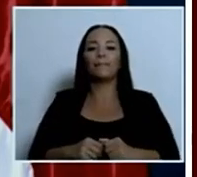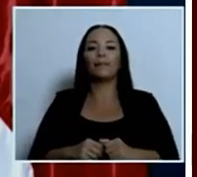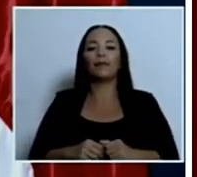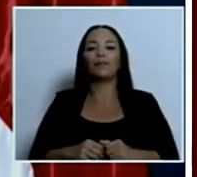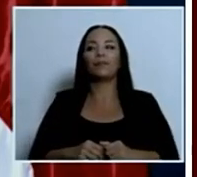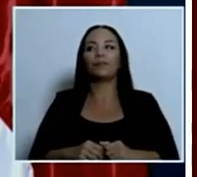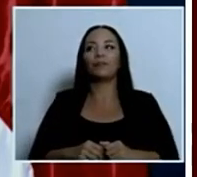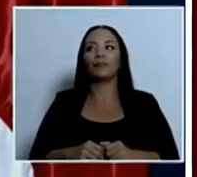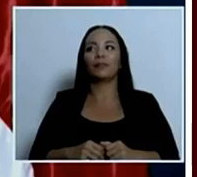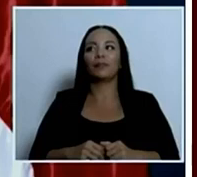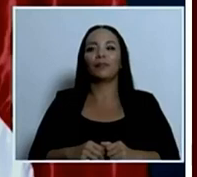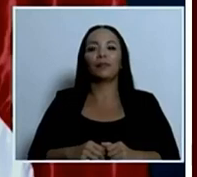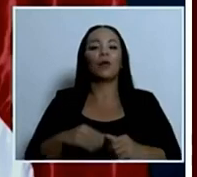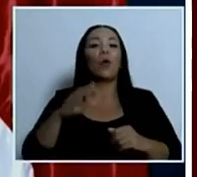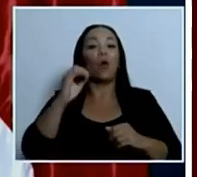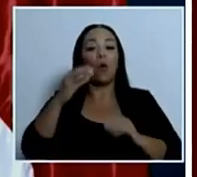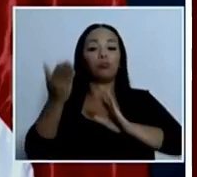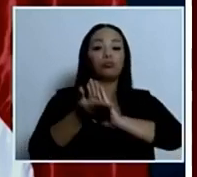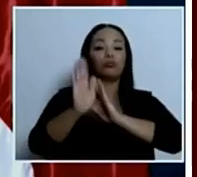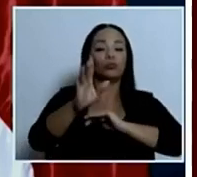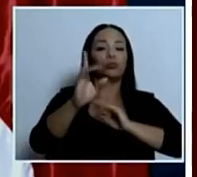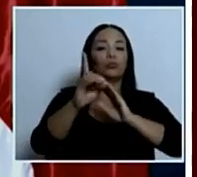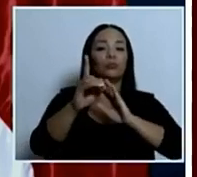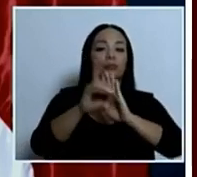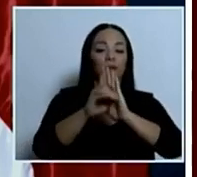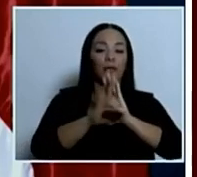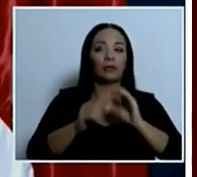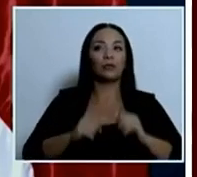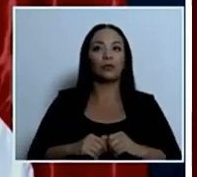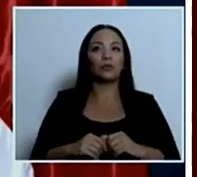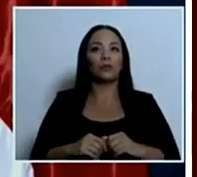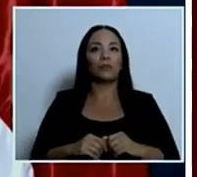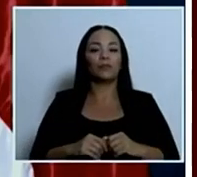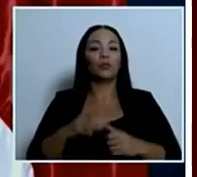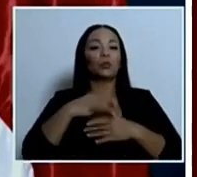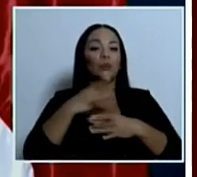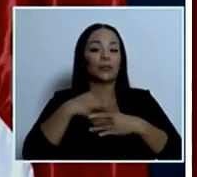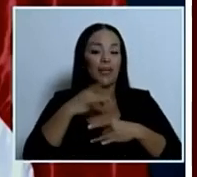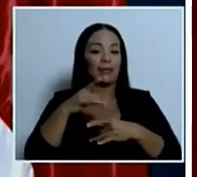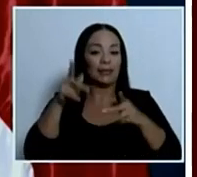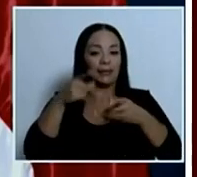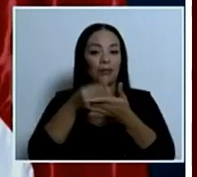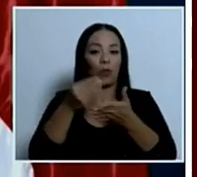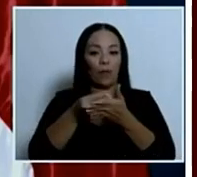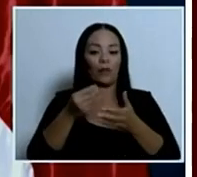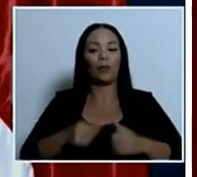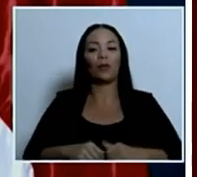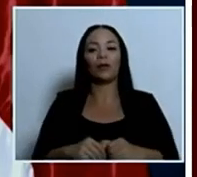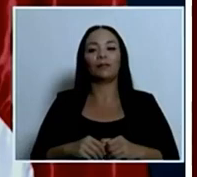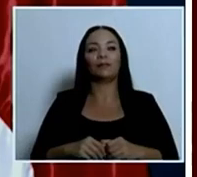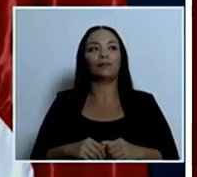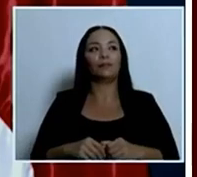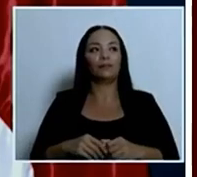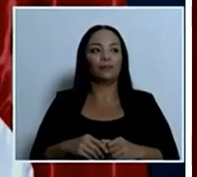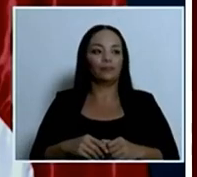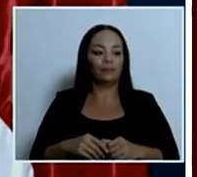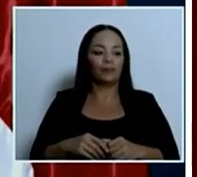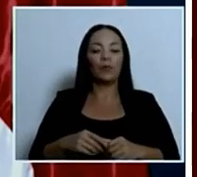afectan sus derechos y sus intereses como consumidor. Vamos por la misma ruta